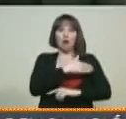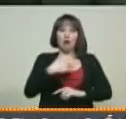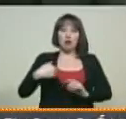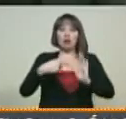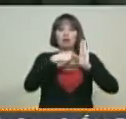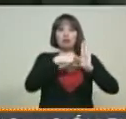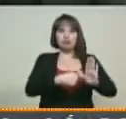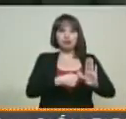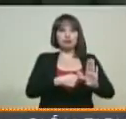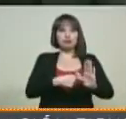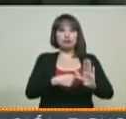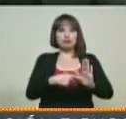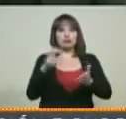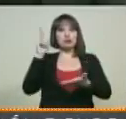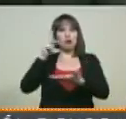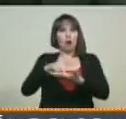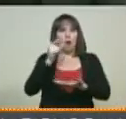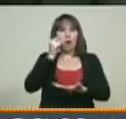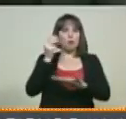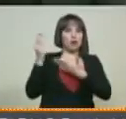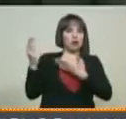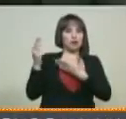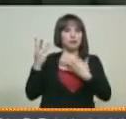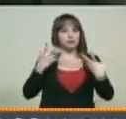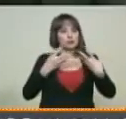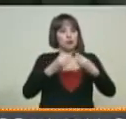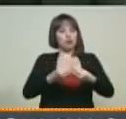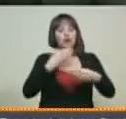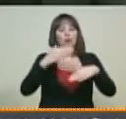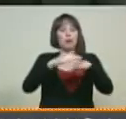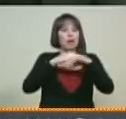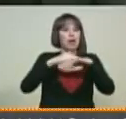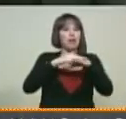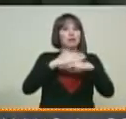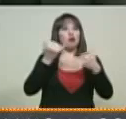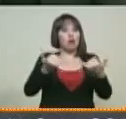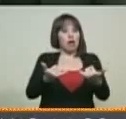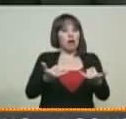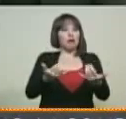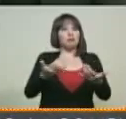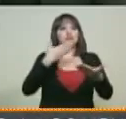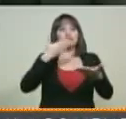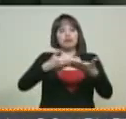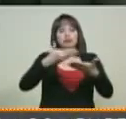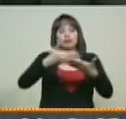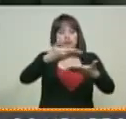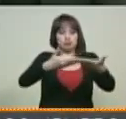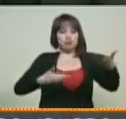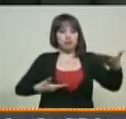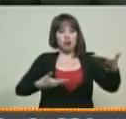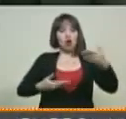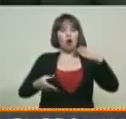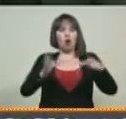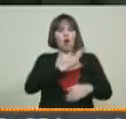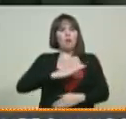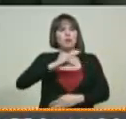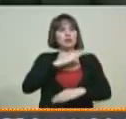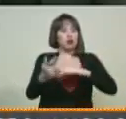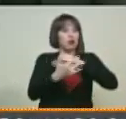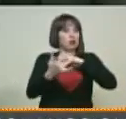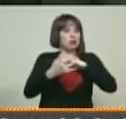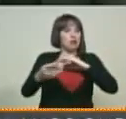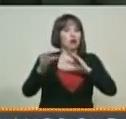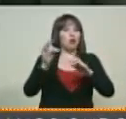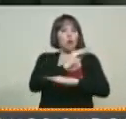el representante Jorge Vaca hemos pedido la colaboración técnica para preservar y resguardar los